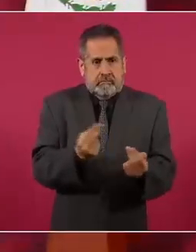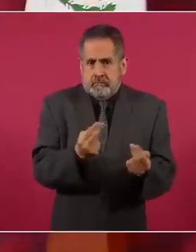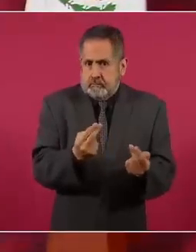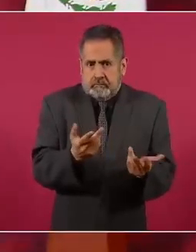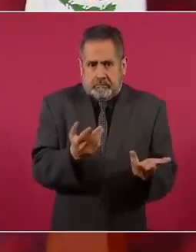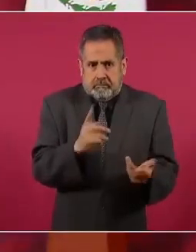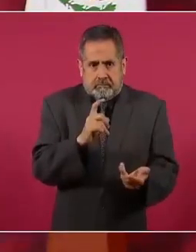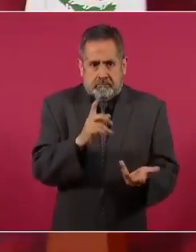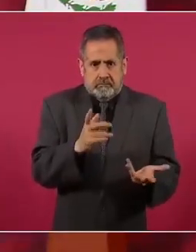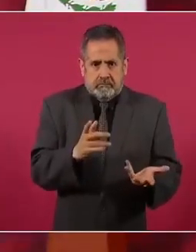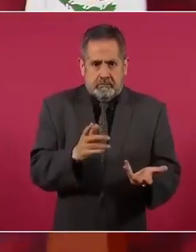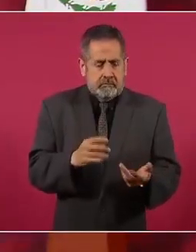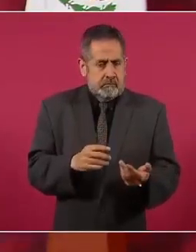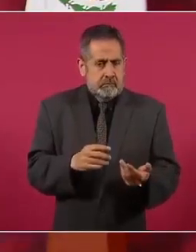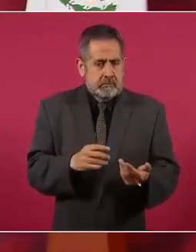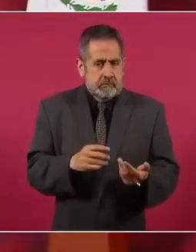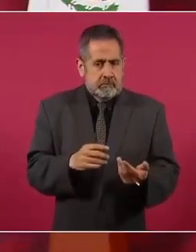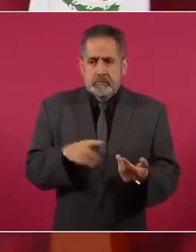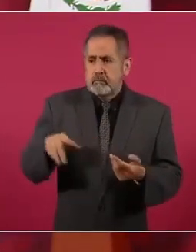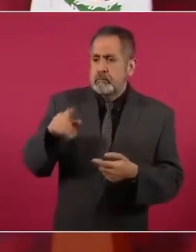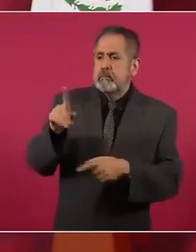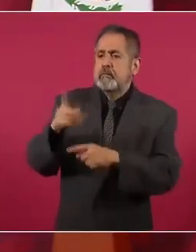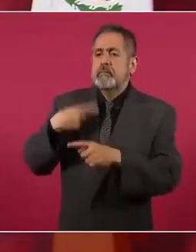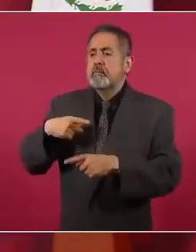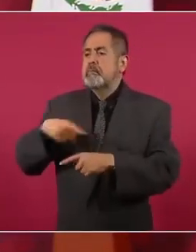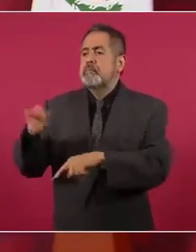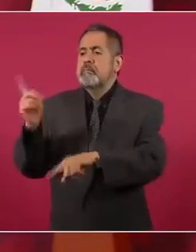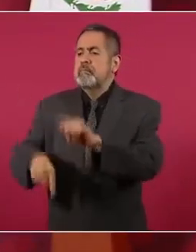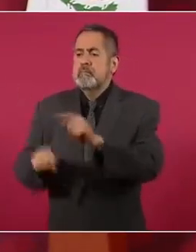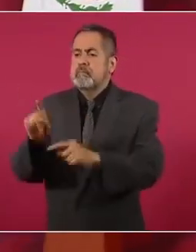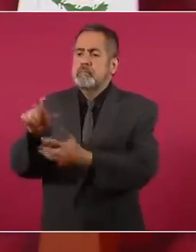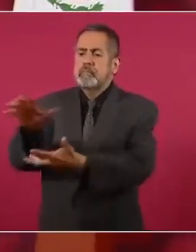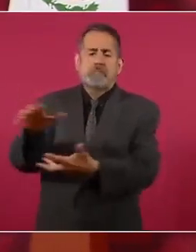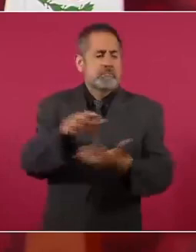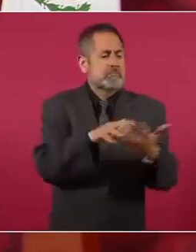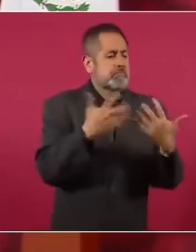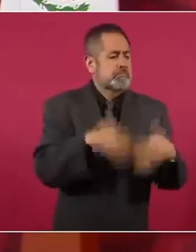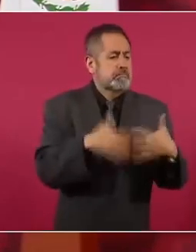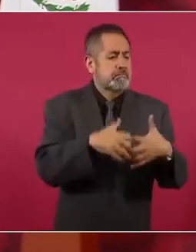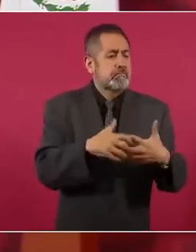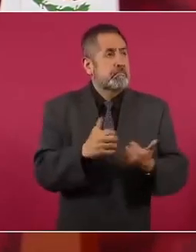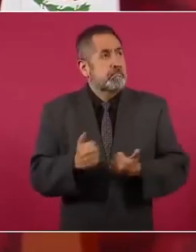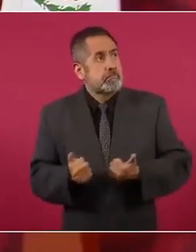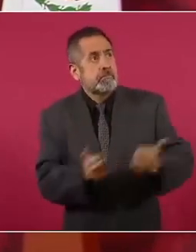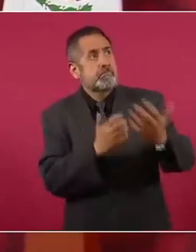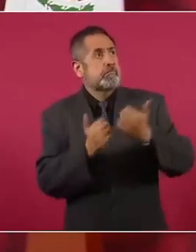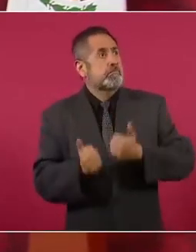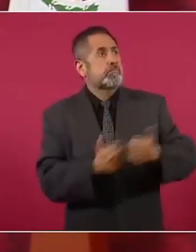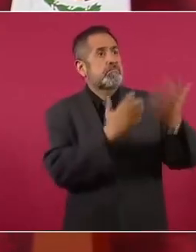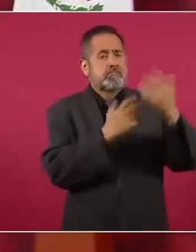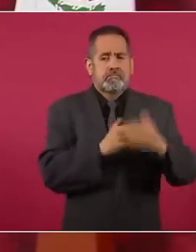que iba a utilizar el agua de Mexicali era para exportación,